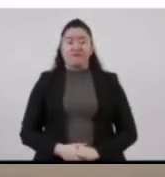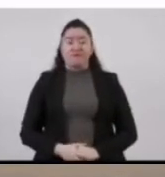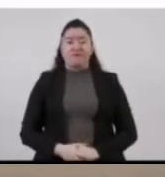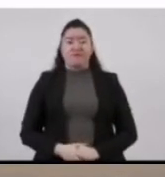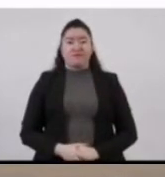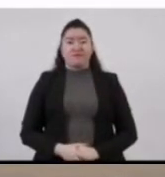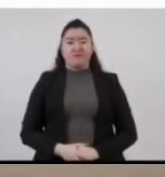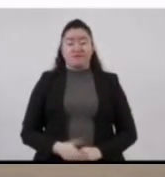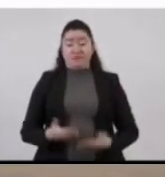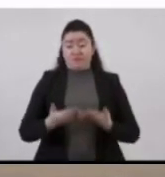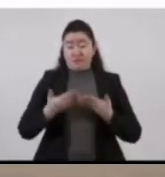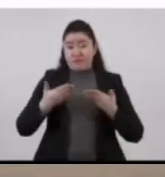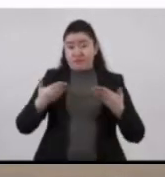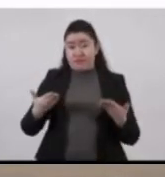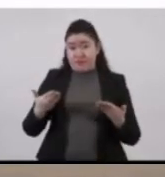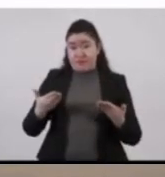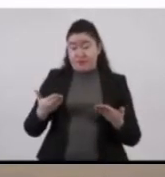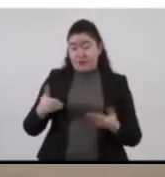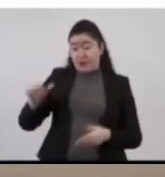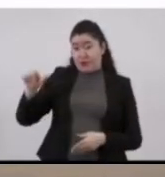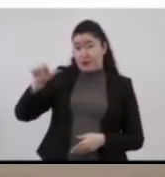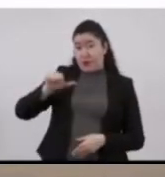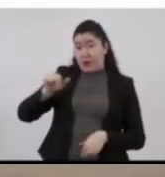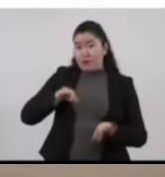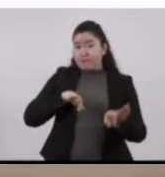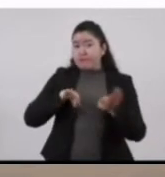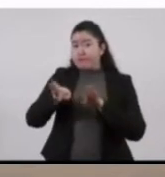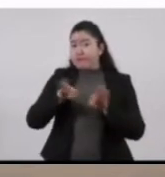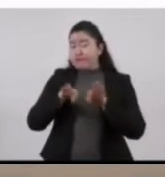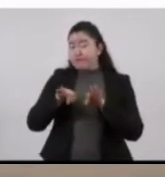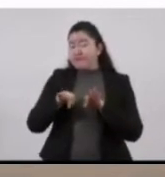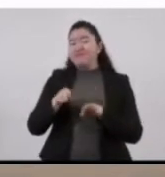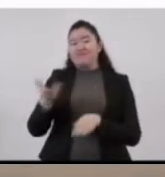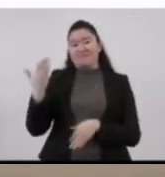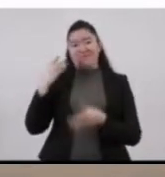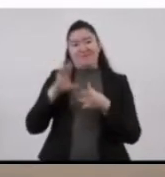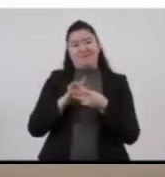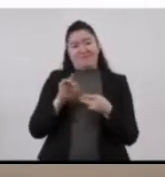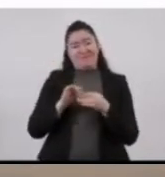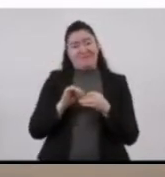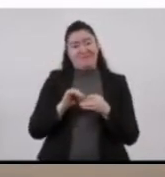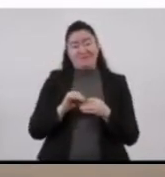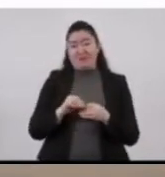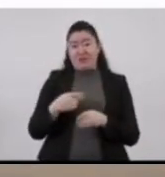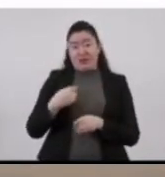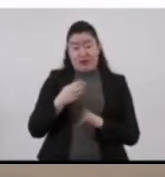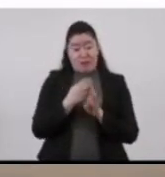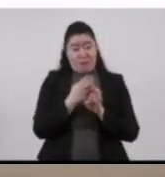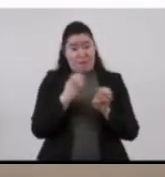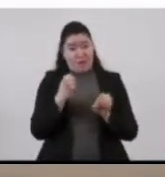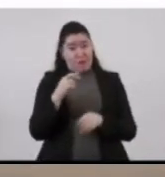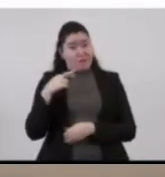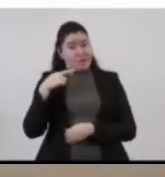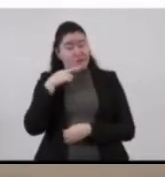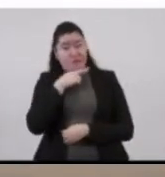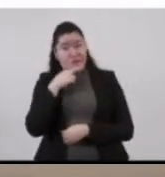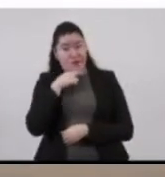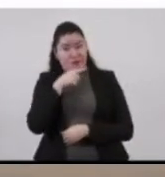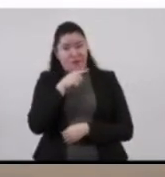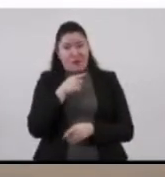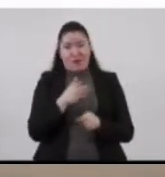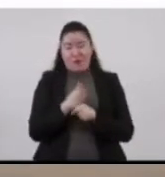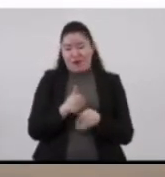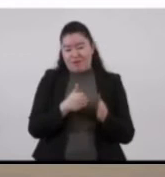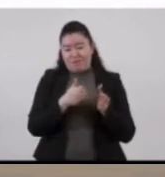En términos de la operación del día de hoy, como les comentaba, tenemos el servicio express con cuatro paradas con